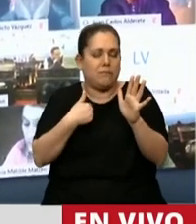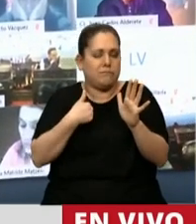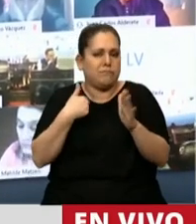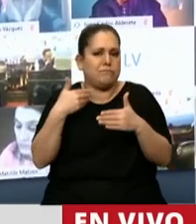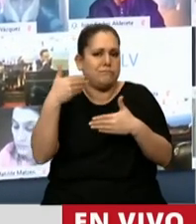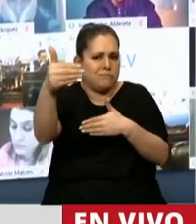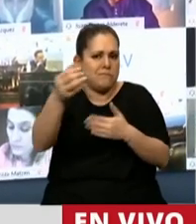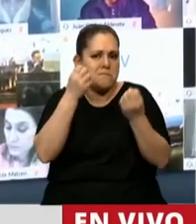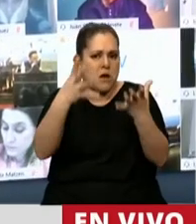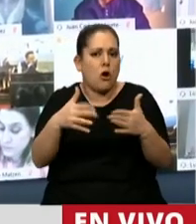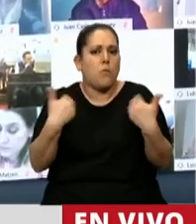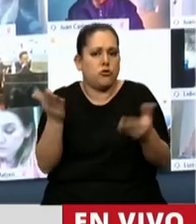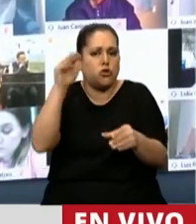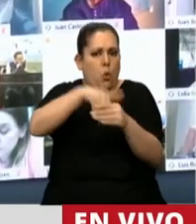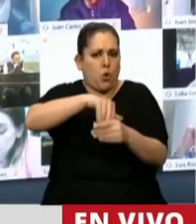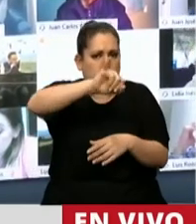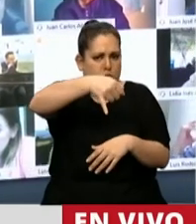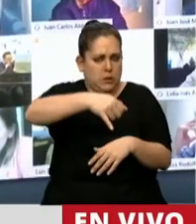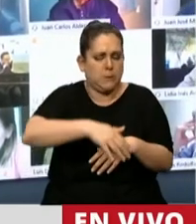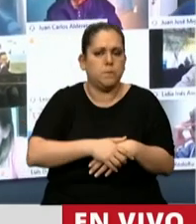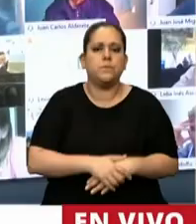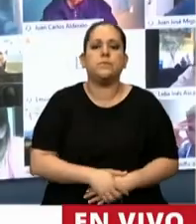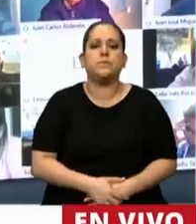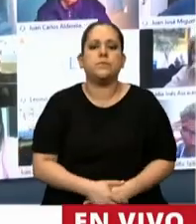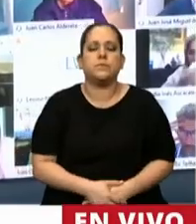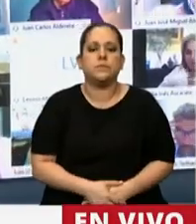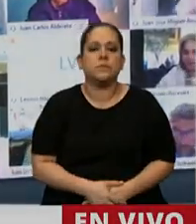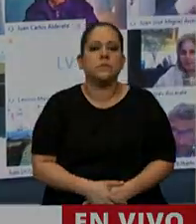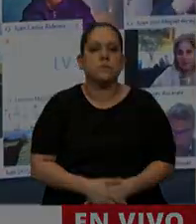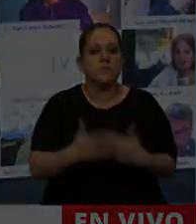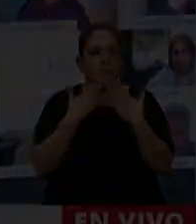acompañamiento a la misma. Gracias, Presidenta. Gracias, diputado.